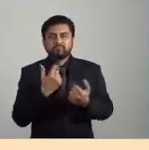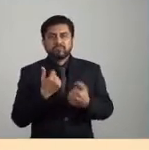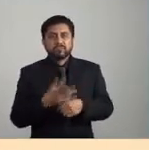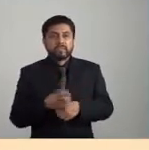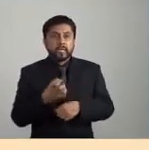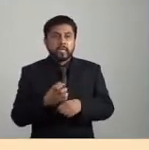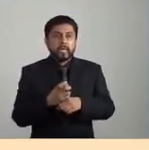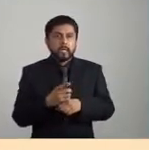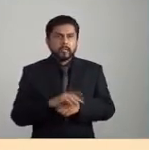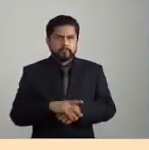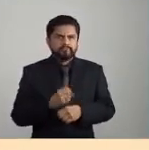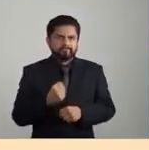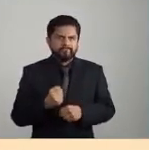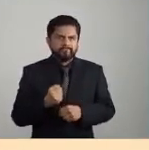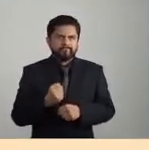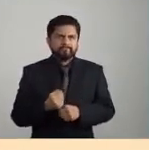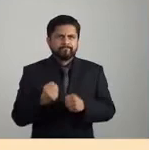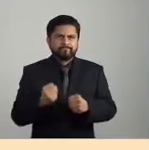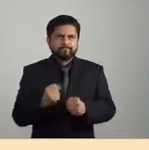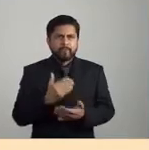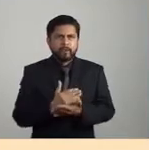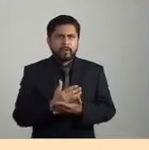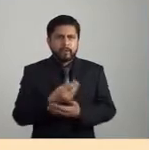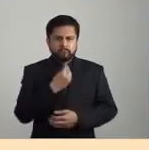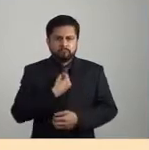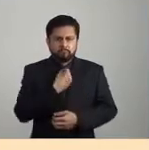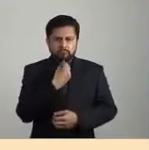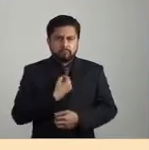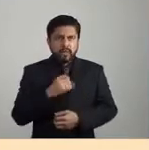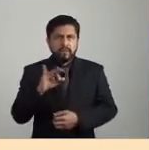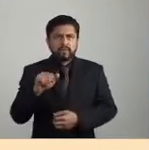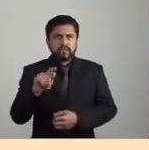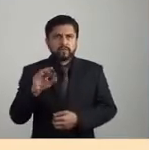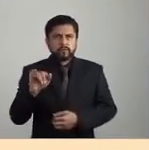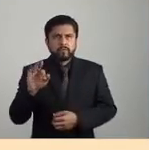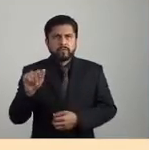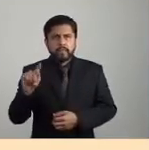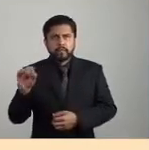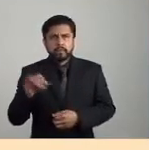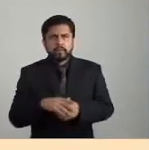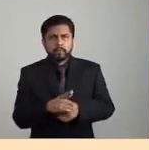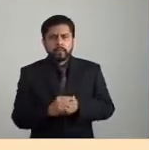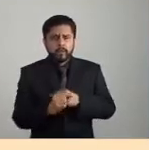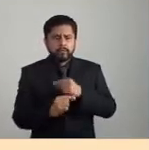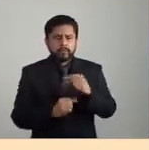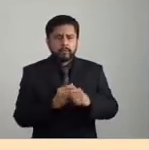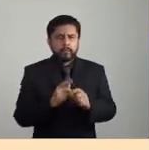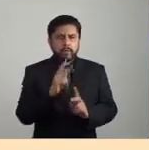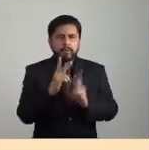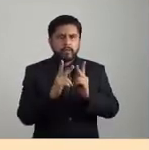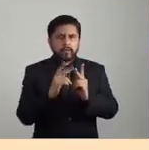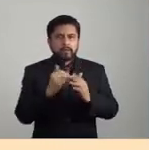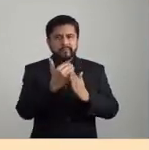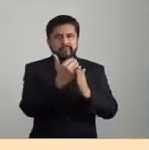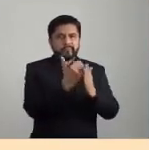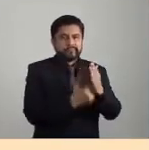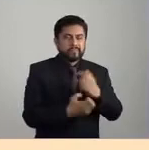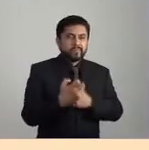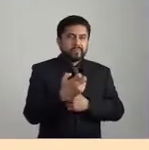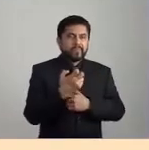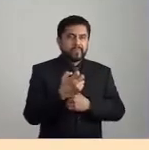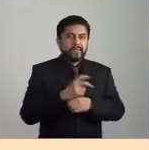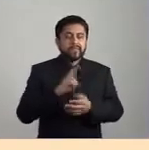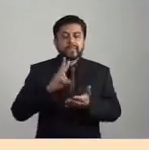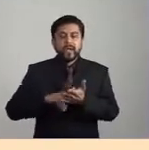al glifosfato. Por lo tanto, los rendimientos de esa tierra, tendencialmente, en vez de ser crecientes, son decrecientes. Eso es lo que él llama el valor negativo.